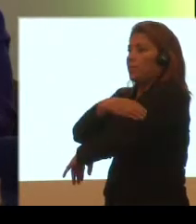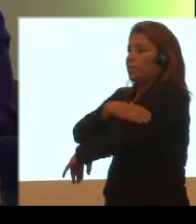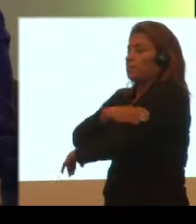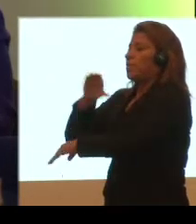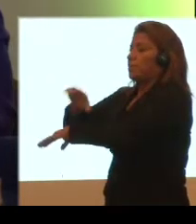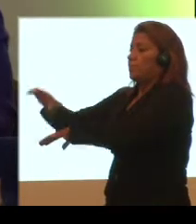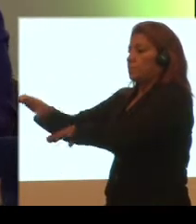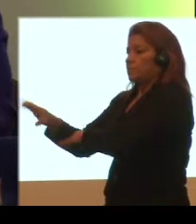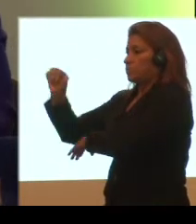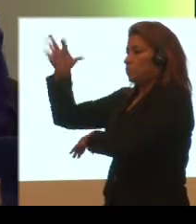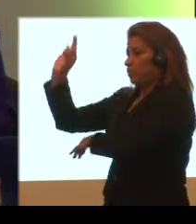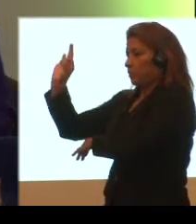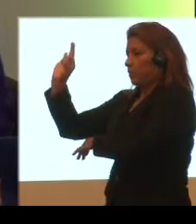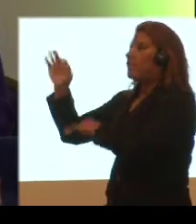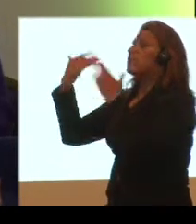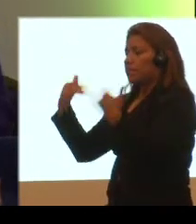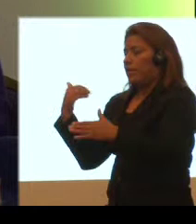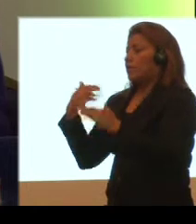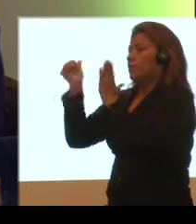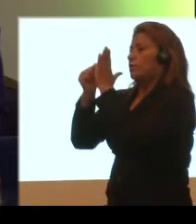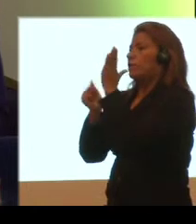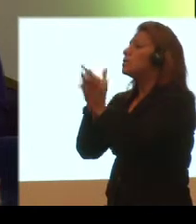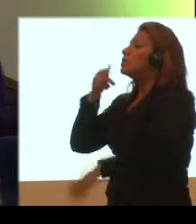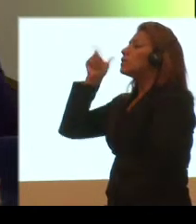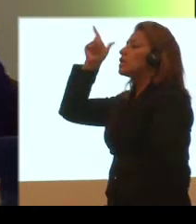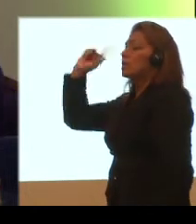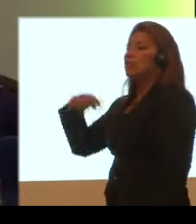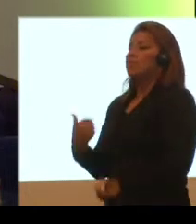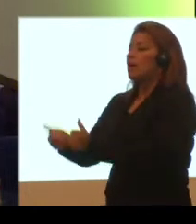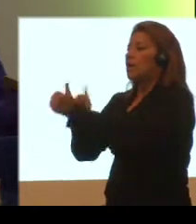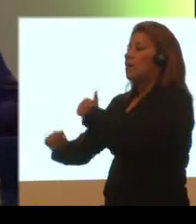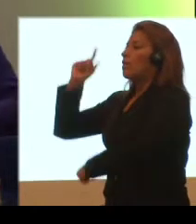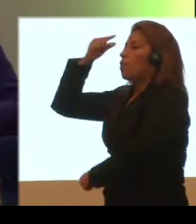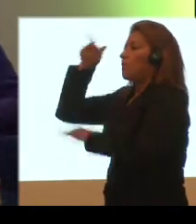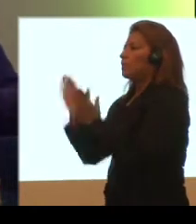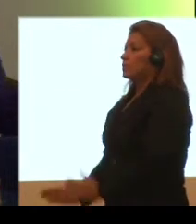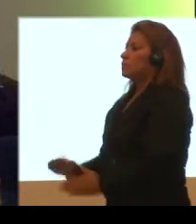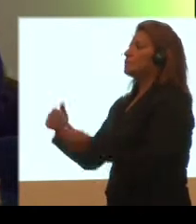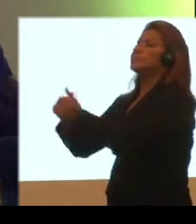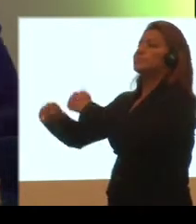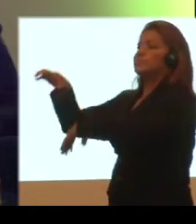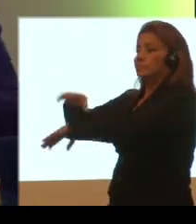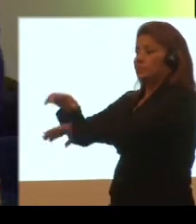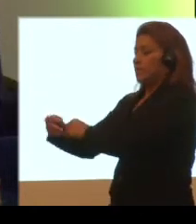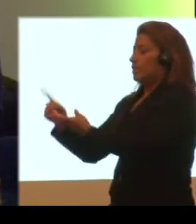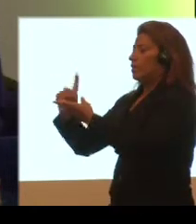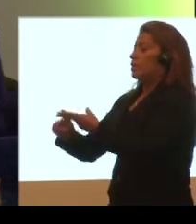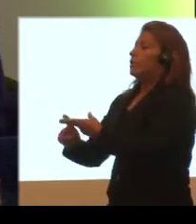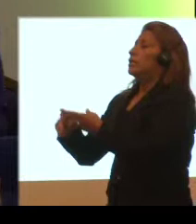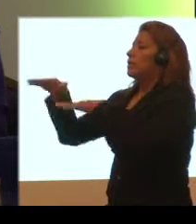provinciales que cuentan con estas agendas liderados por los gobernadores de cada una de las provincias. A nivel local